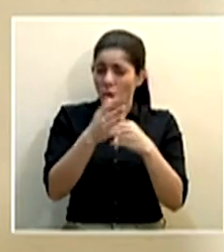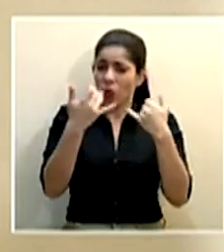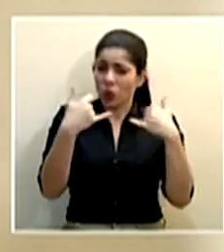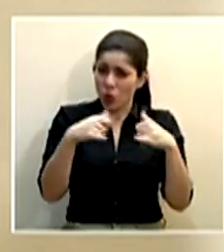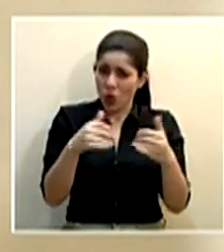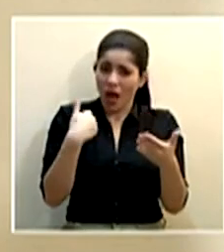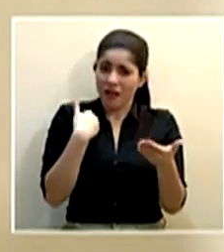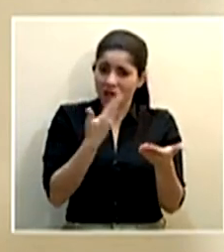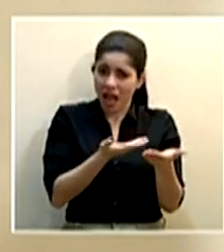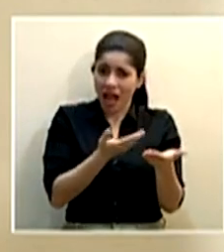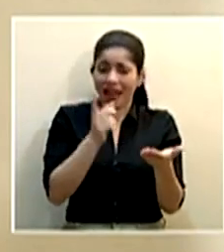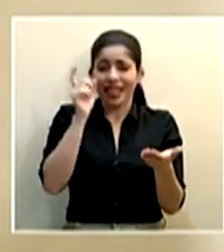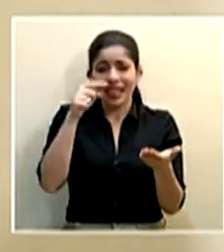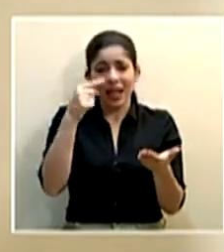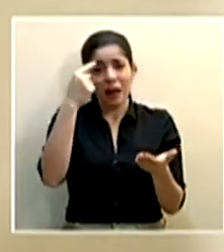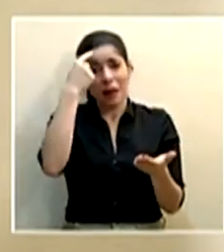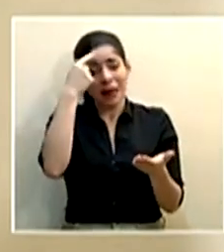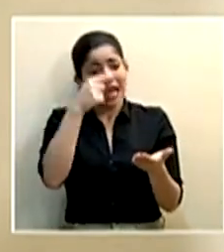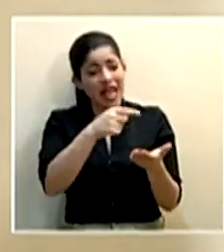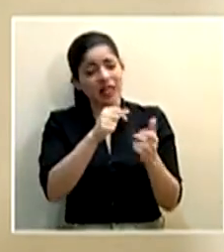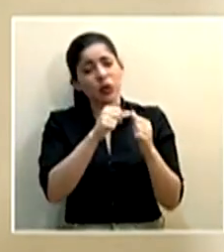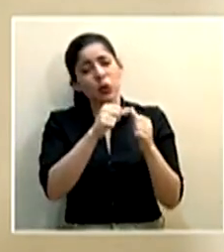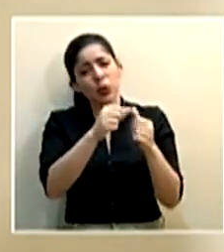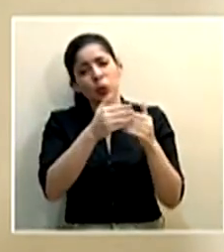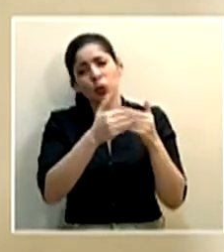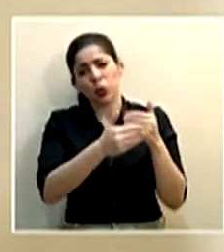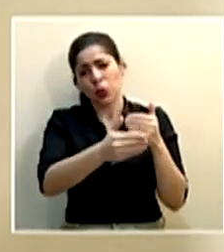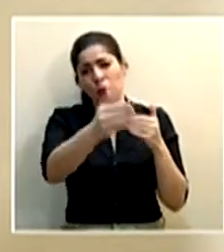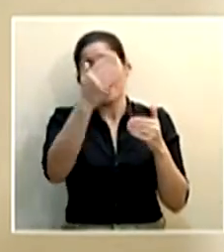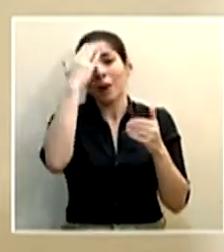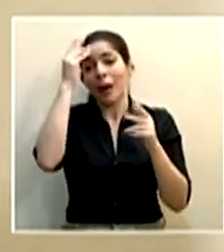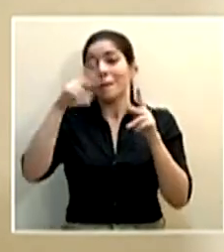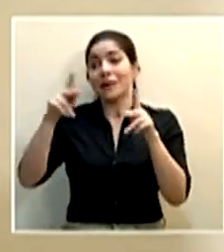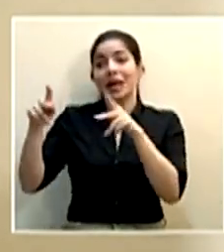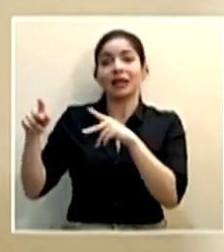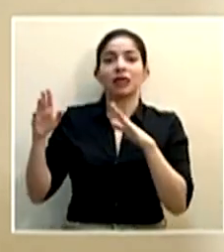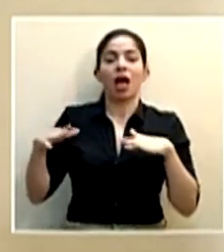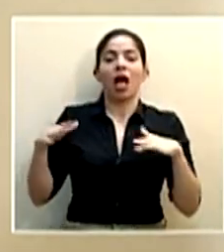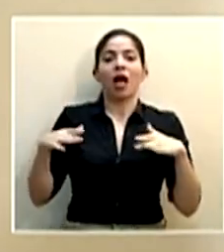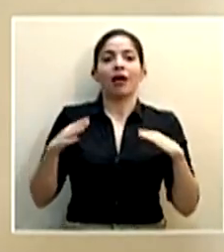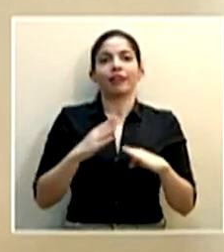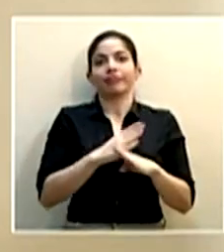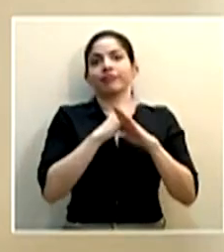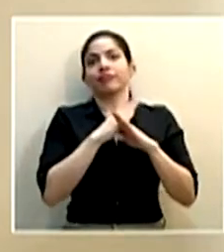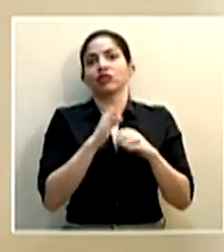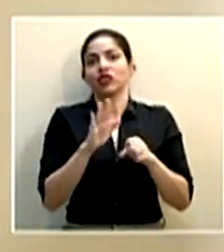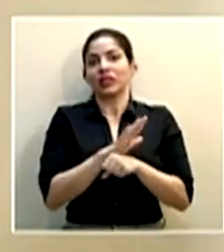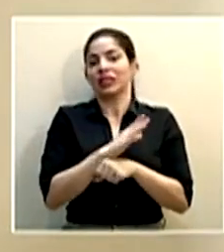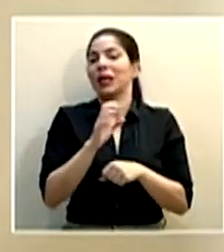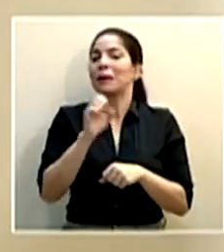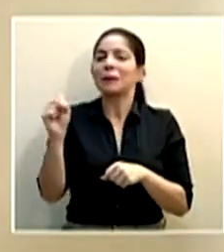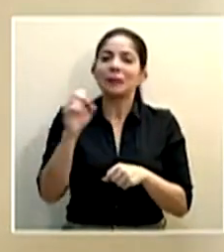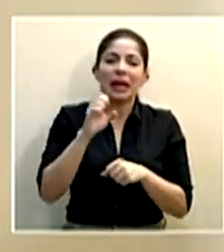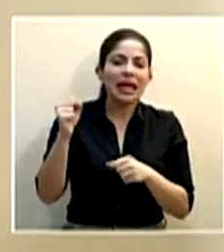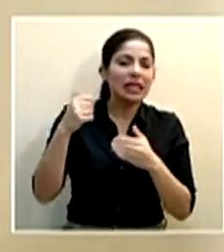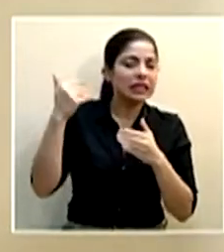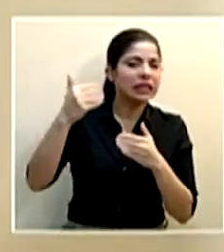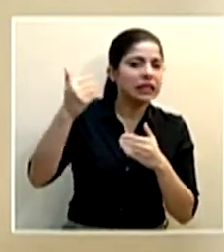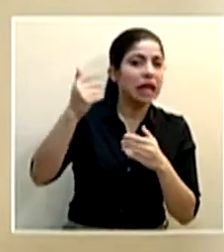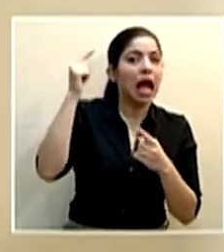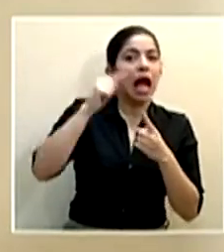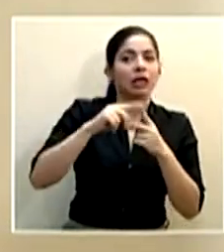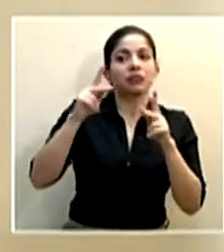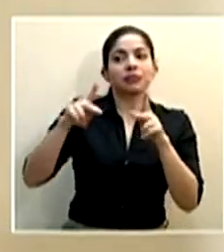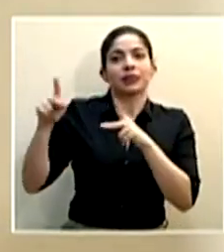y tenemos que pensar que esto va a durar bastante porque la población todavía no está inmune y que puede durar bastantes meses para que tengamos a la